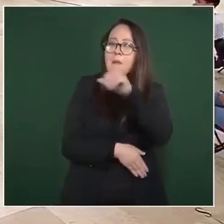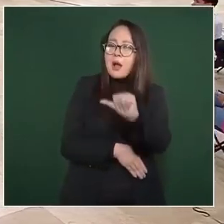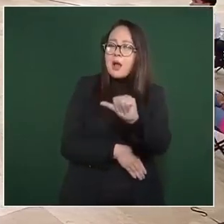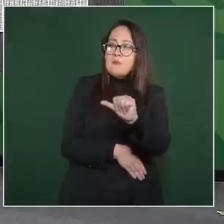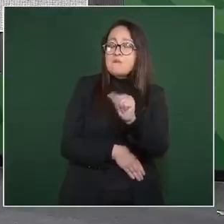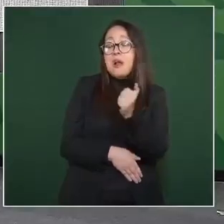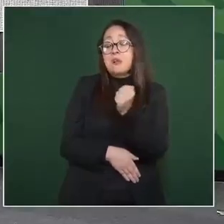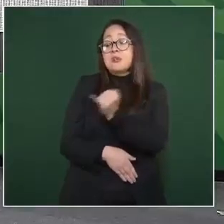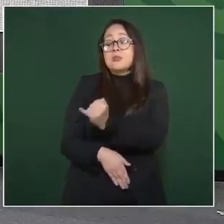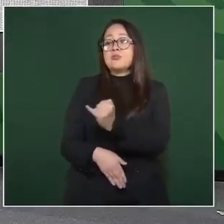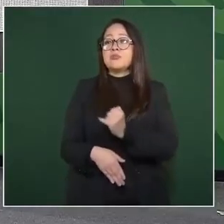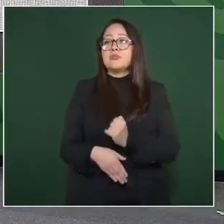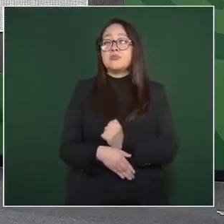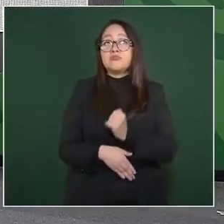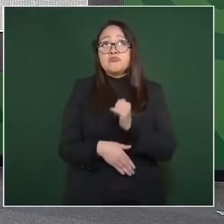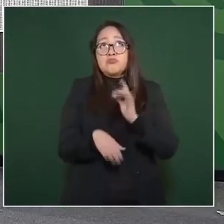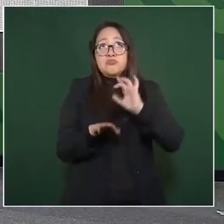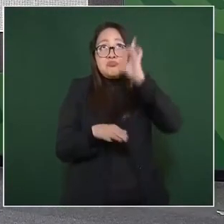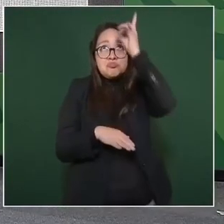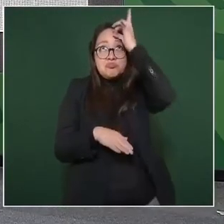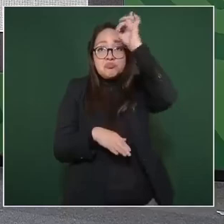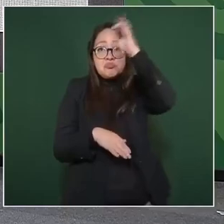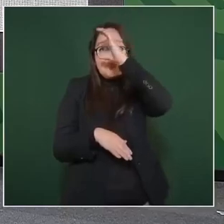o justicia divina.